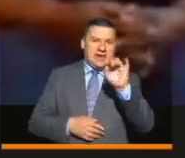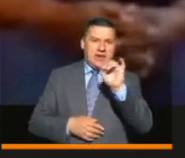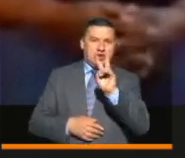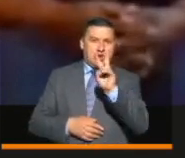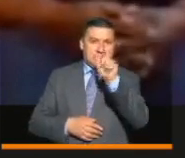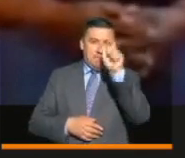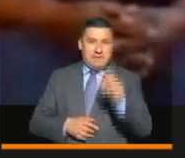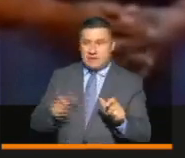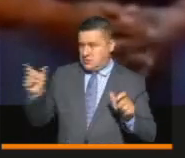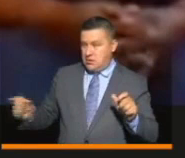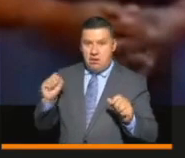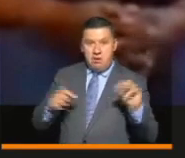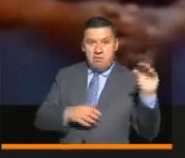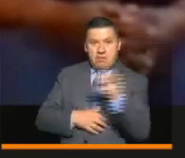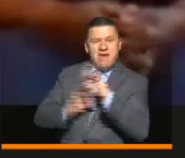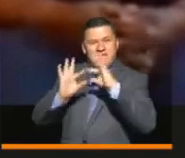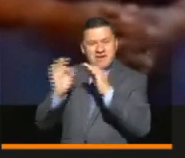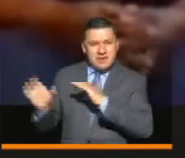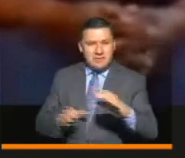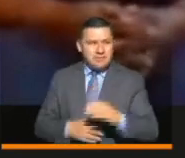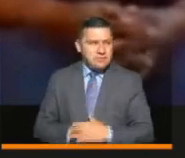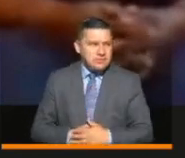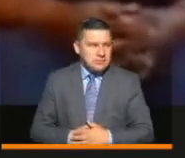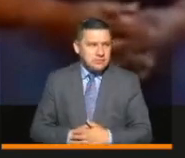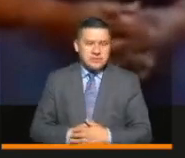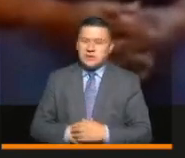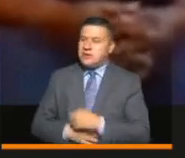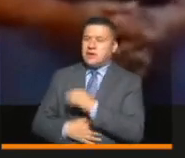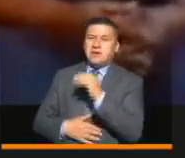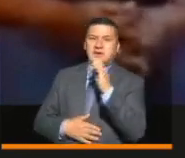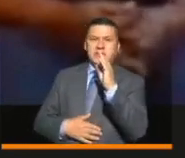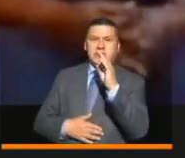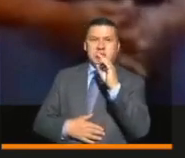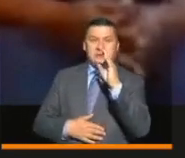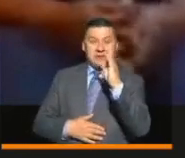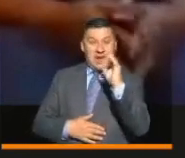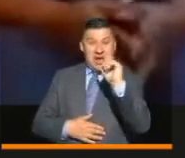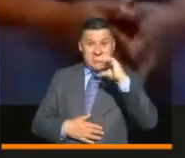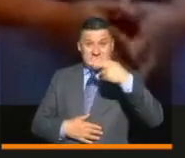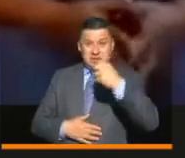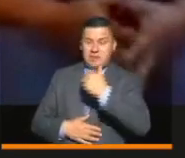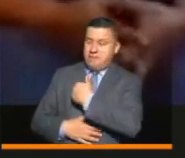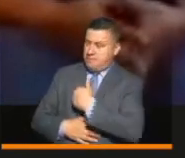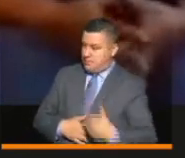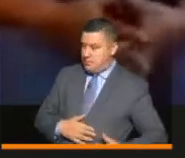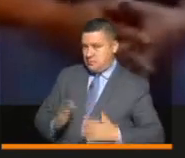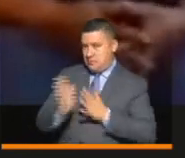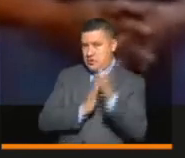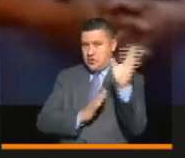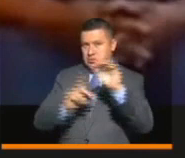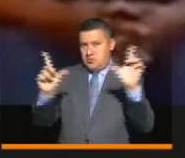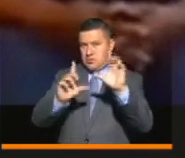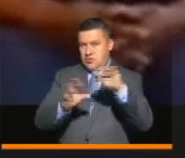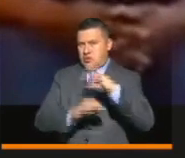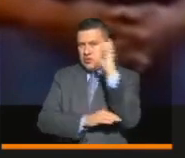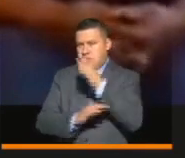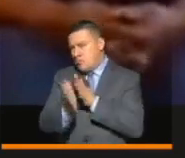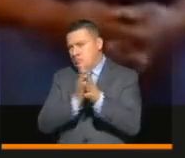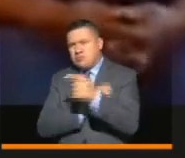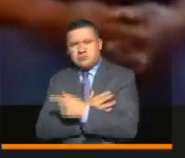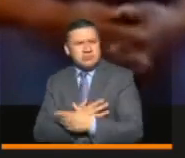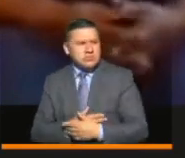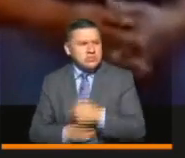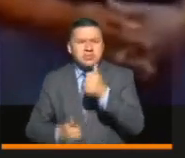beneficiarias de Familias en Acción. Sacha, yo quiero que le cuentes al señor presidente y a todos los televidentes colombianos